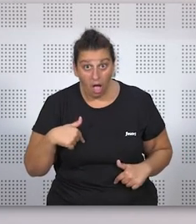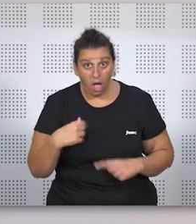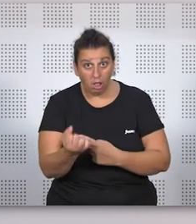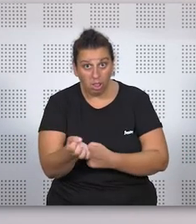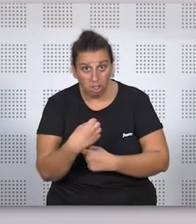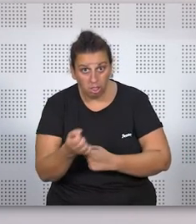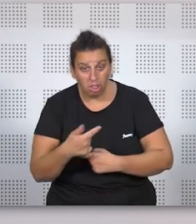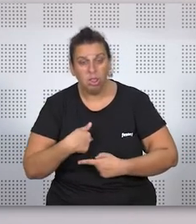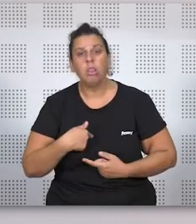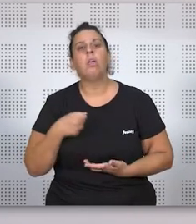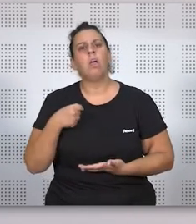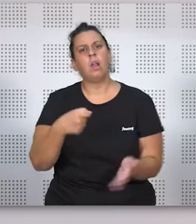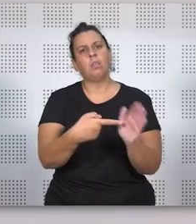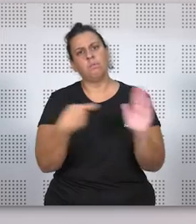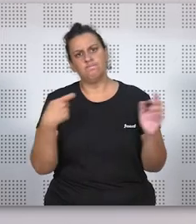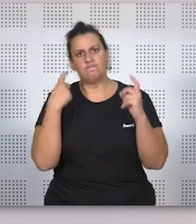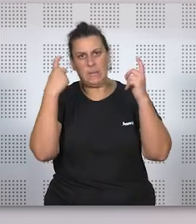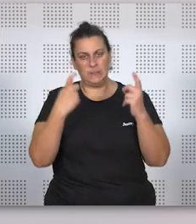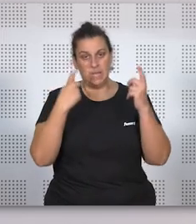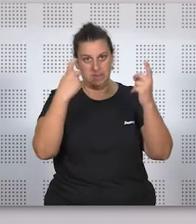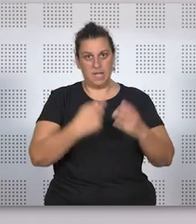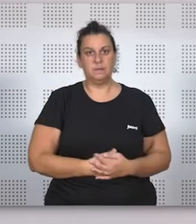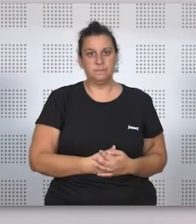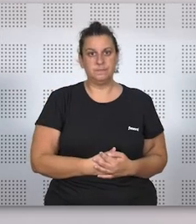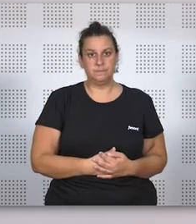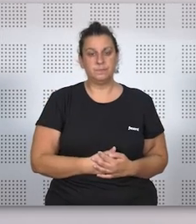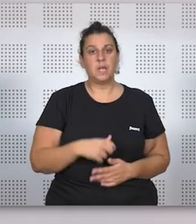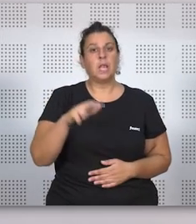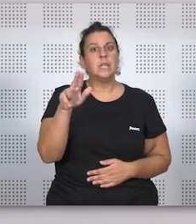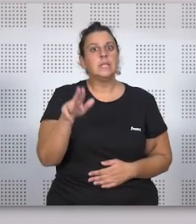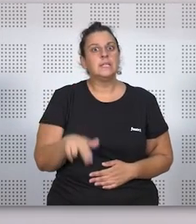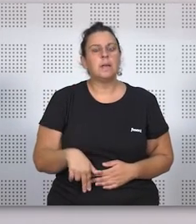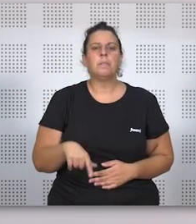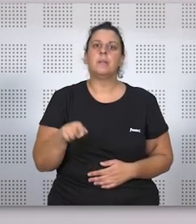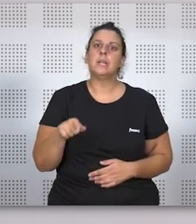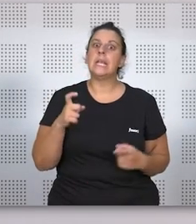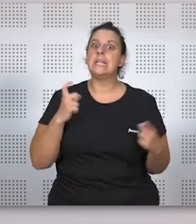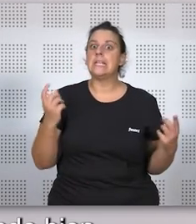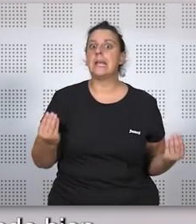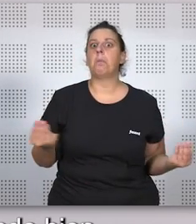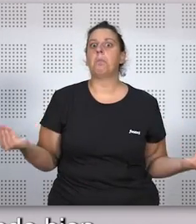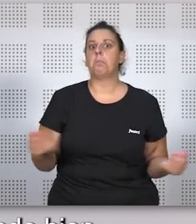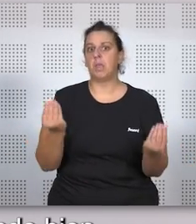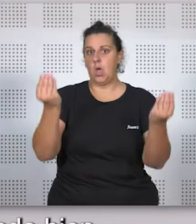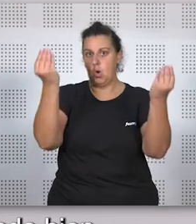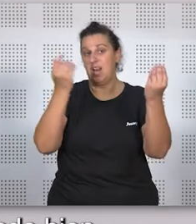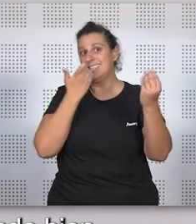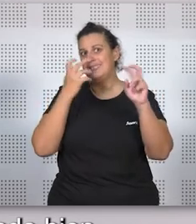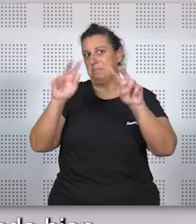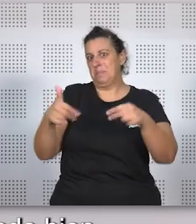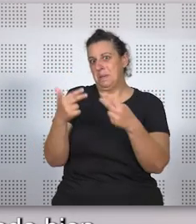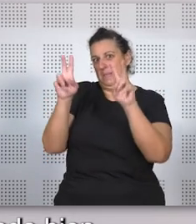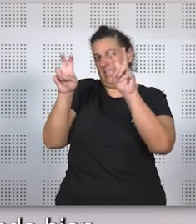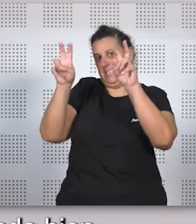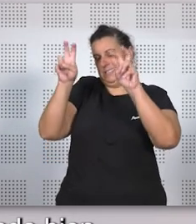desheredación. Y diría que, por el extremo contrario, el intentar mejorar a los que, sin permitir estos